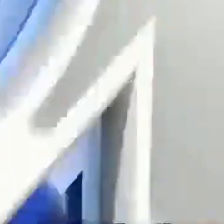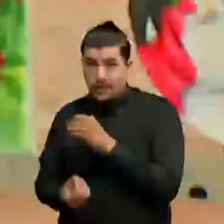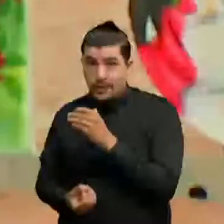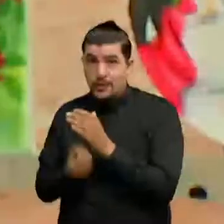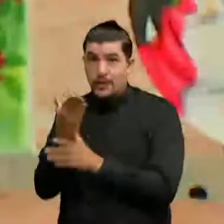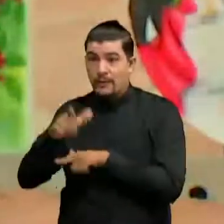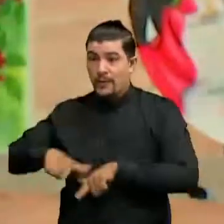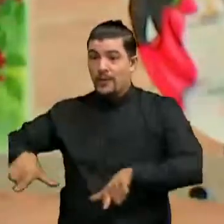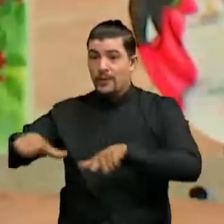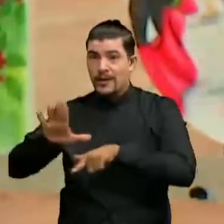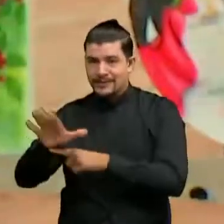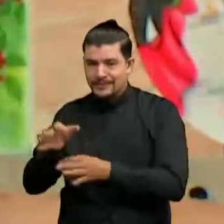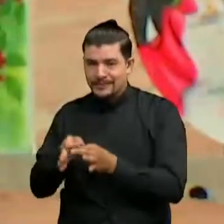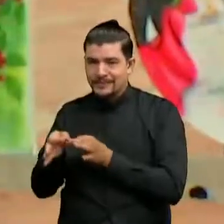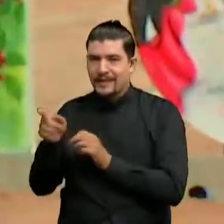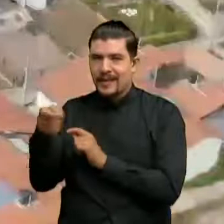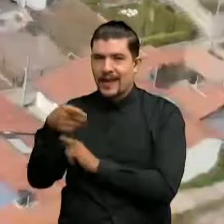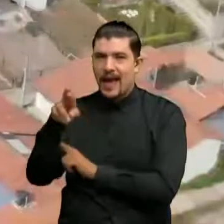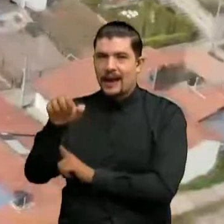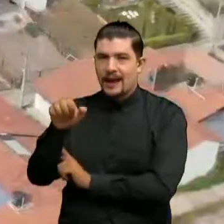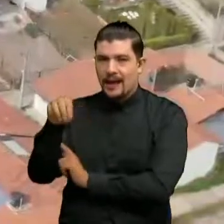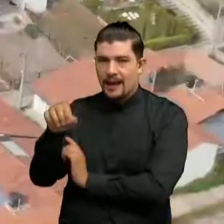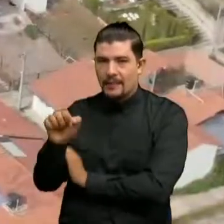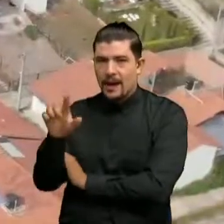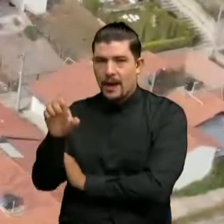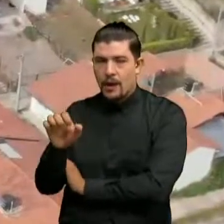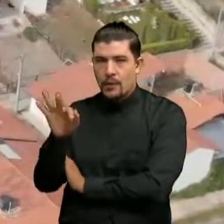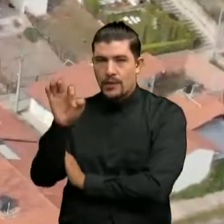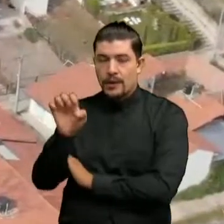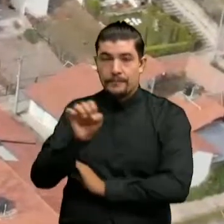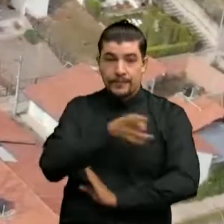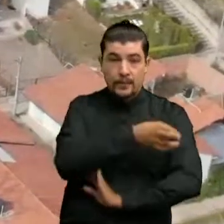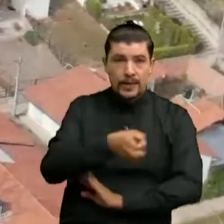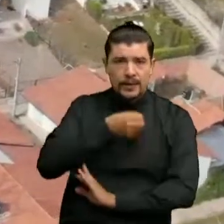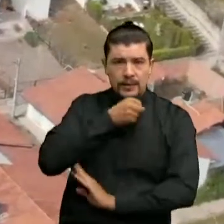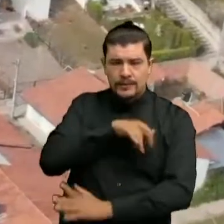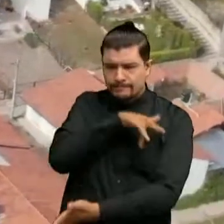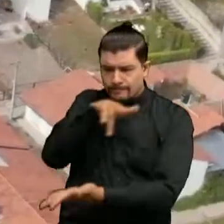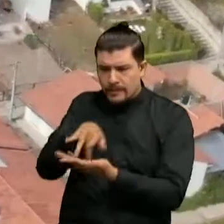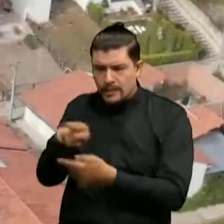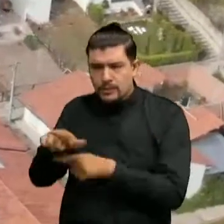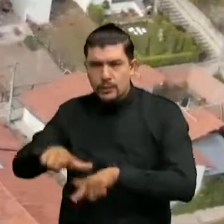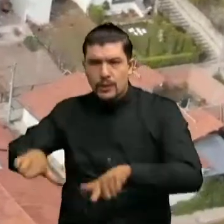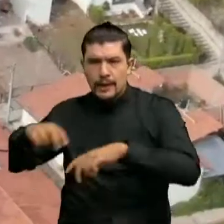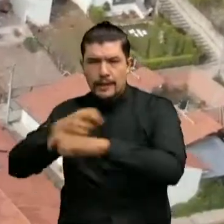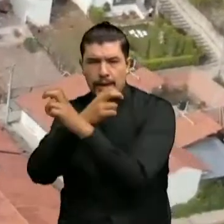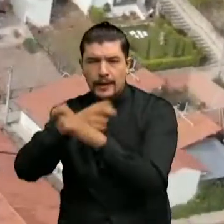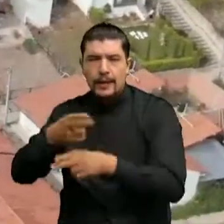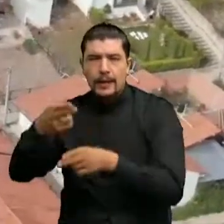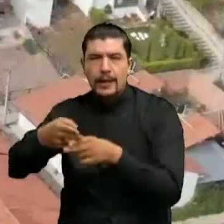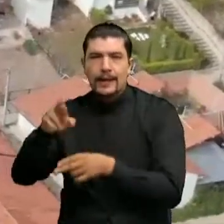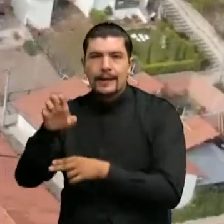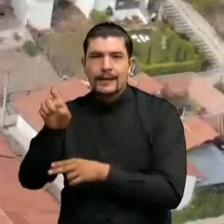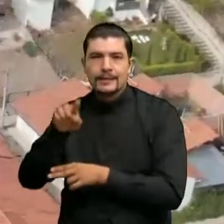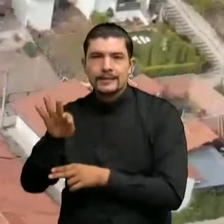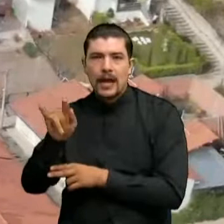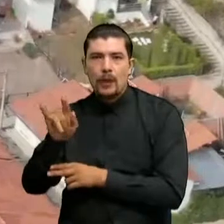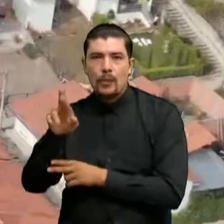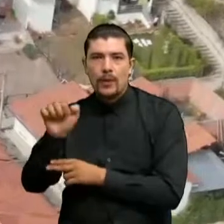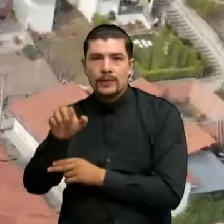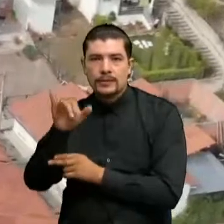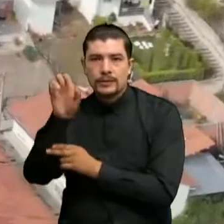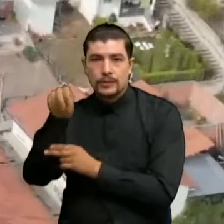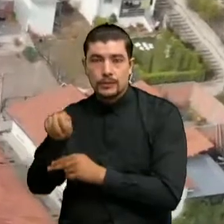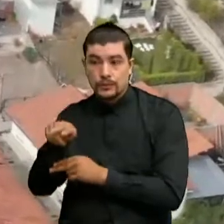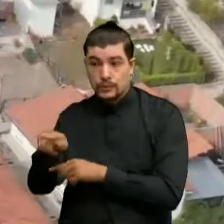Gramalote. Precisamente, Oriente Noticias ha llegado al parque La Restauración, un lugar que por supuesto resume todo el sentir de este